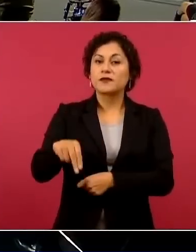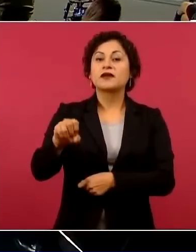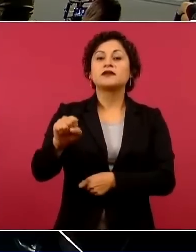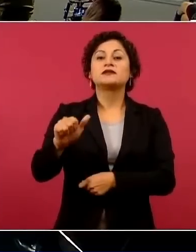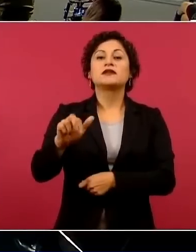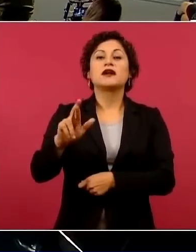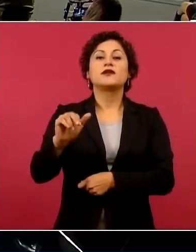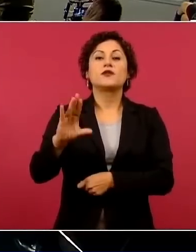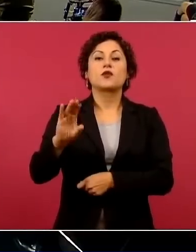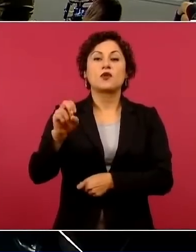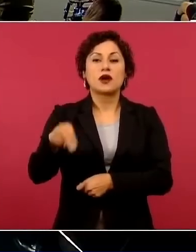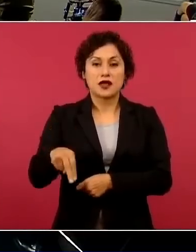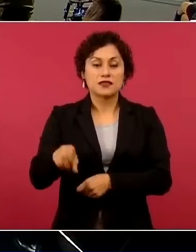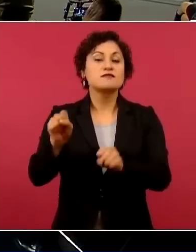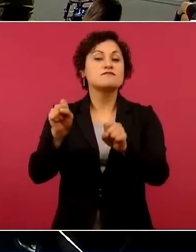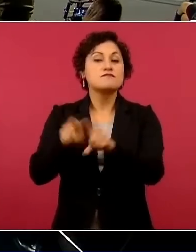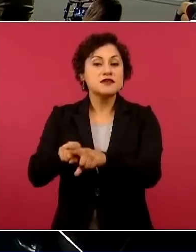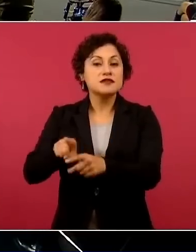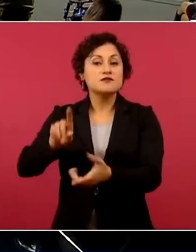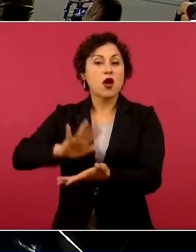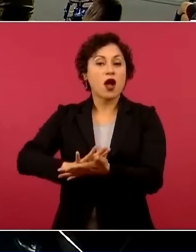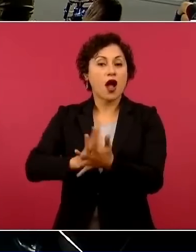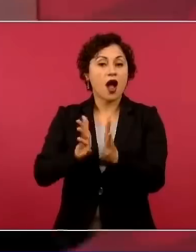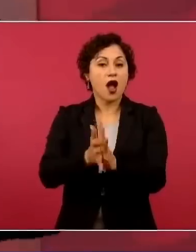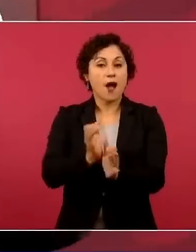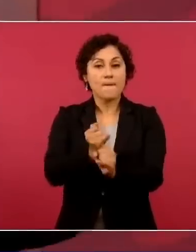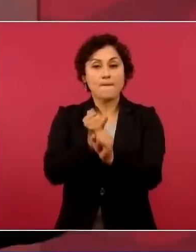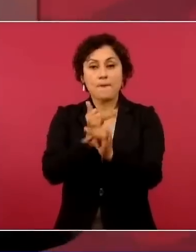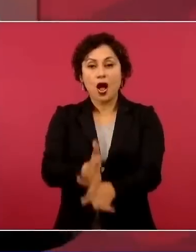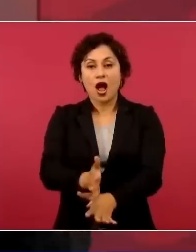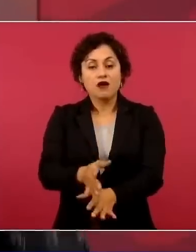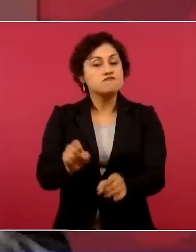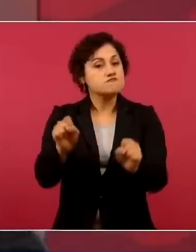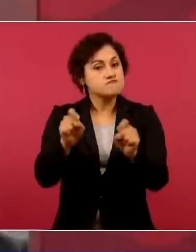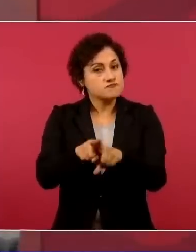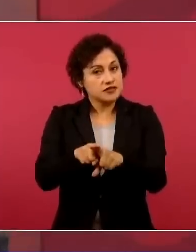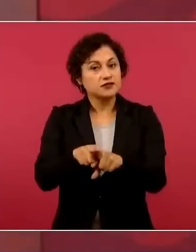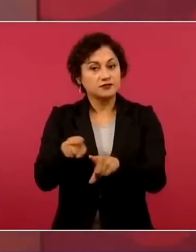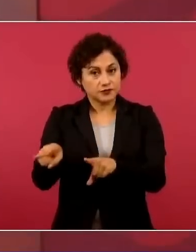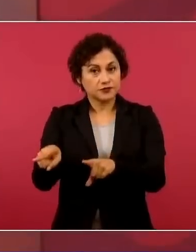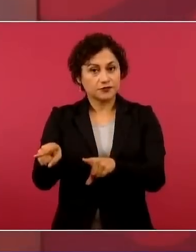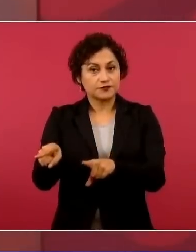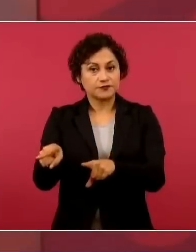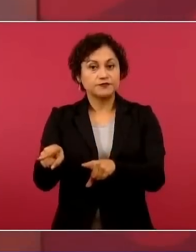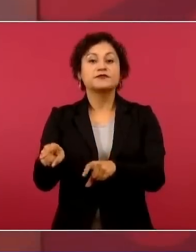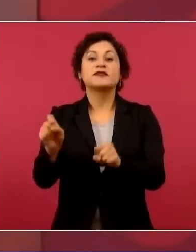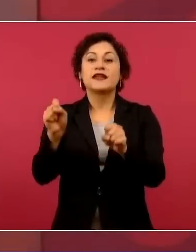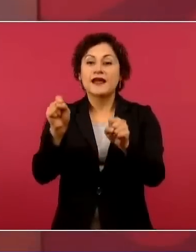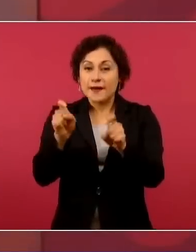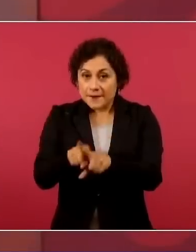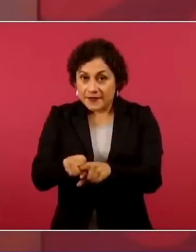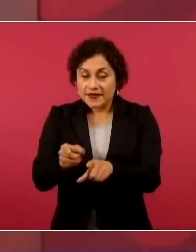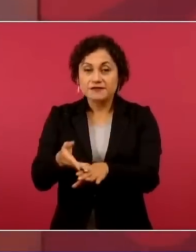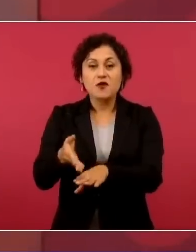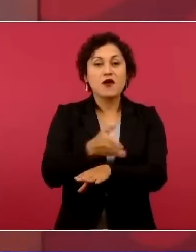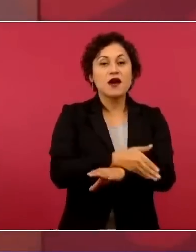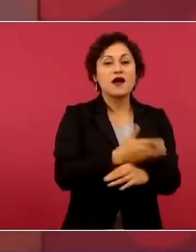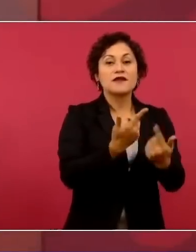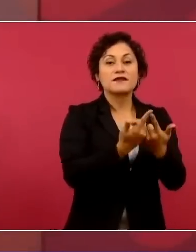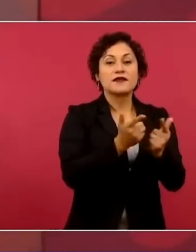que participó también en el fraude y que participó en el operativo de Rápido y Furioso